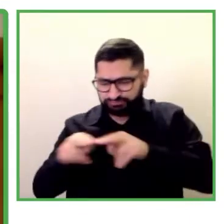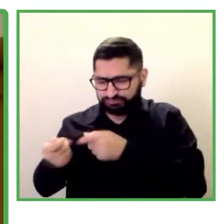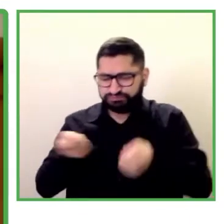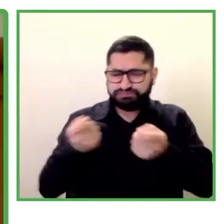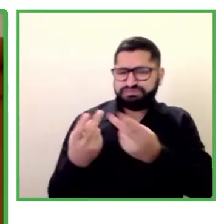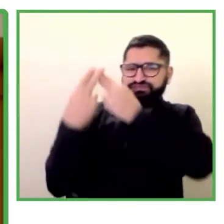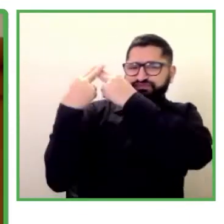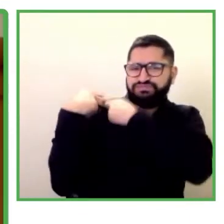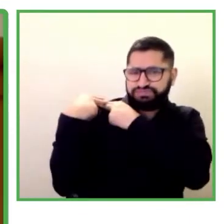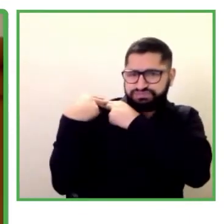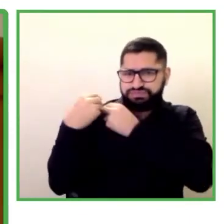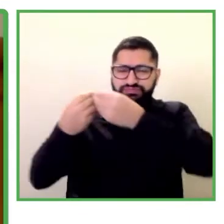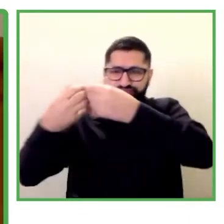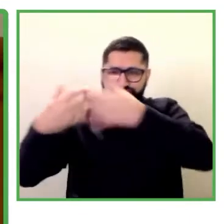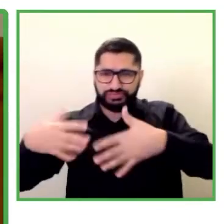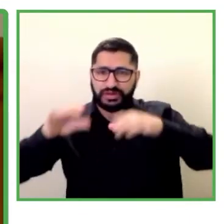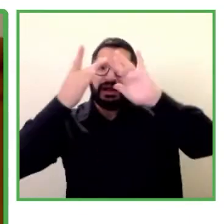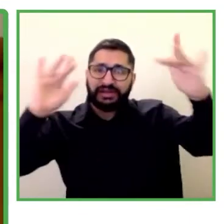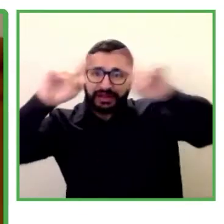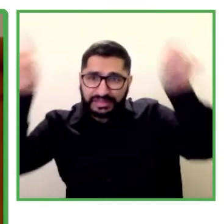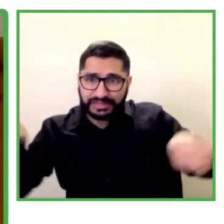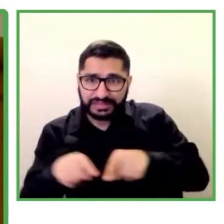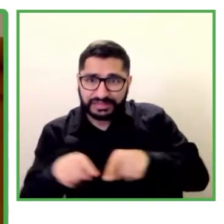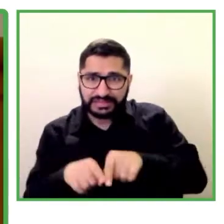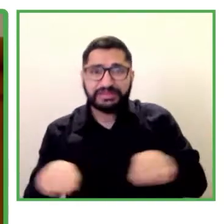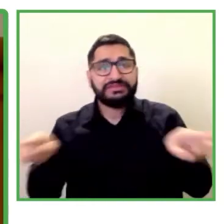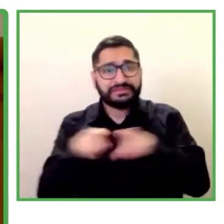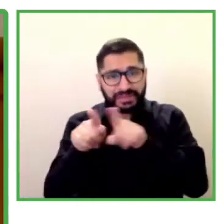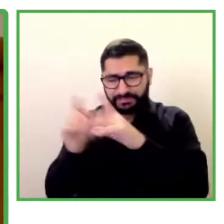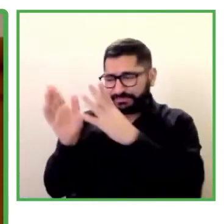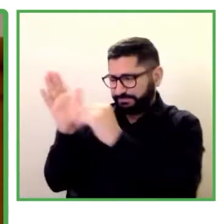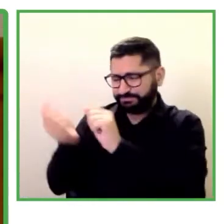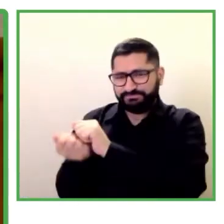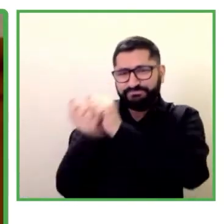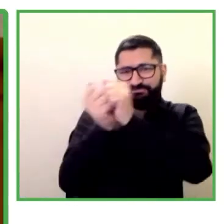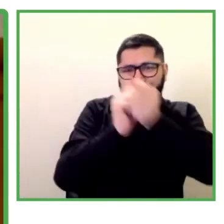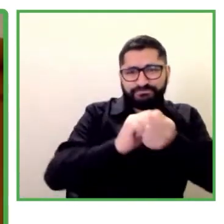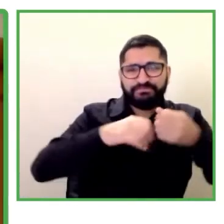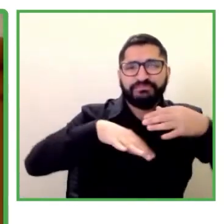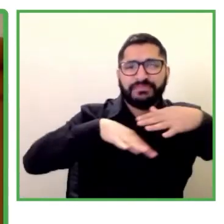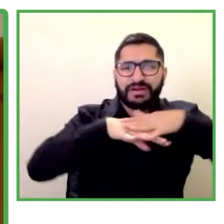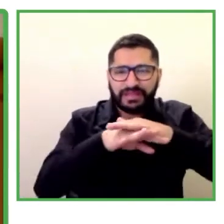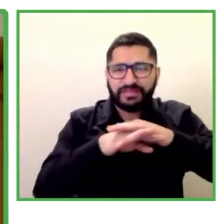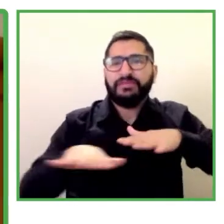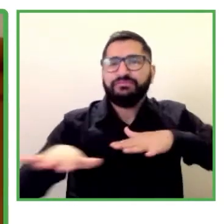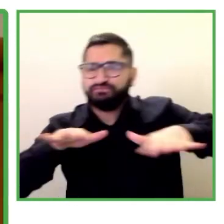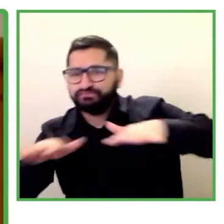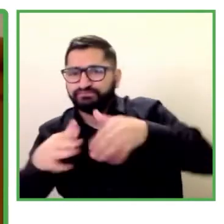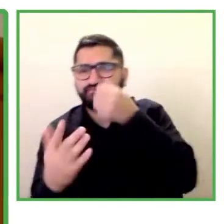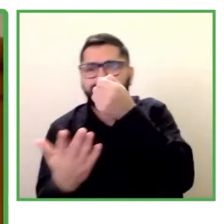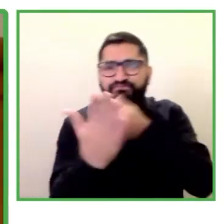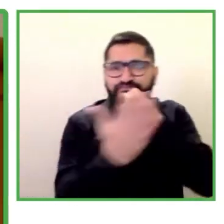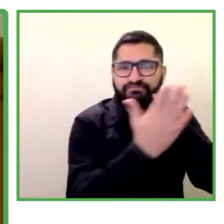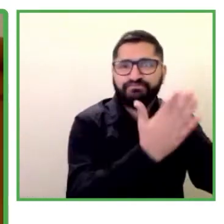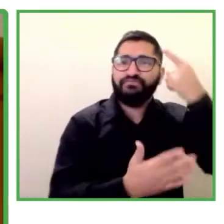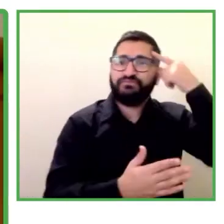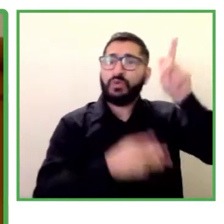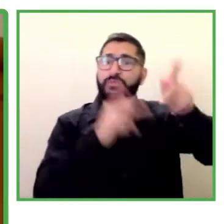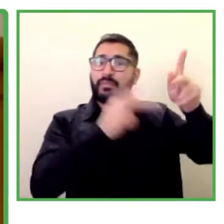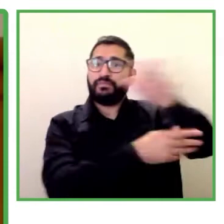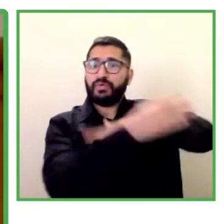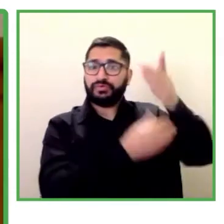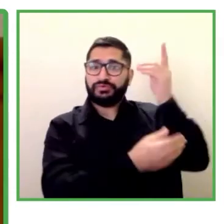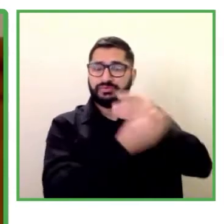los modelos de redes de plataformas nacionales son muy diversos. Hay modelos de redes que están promovidos por las organizaciones